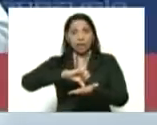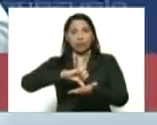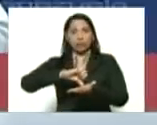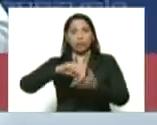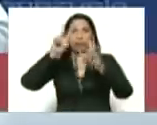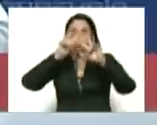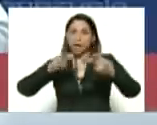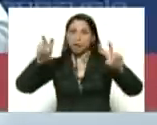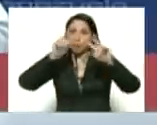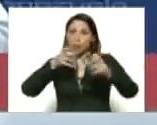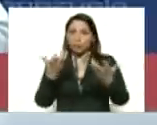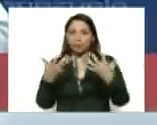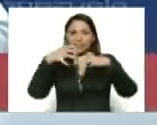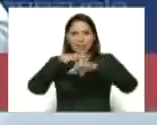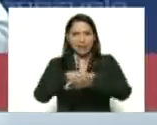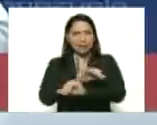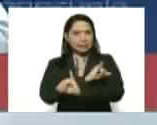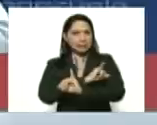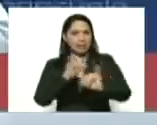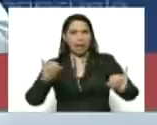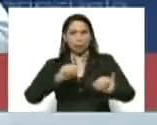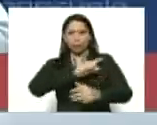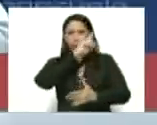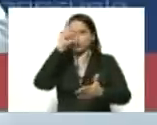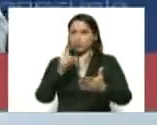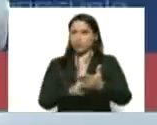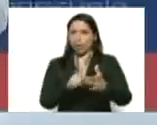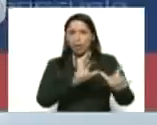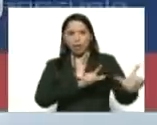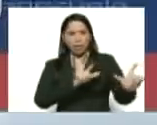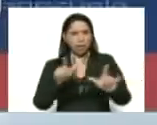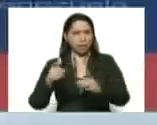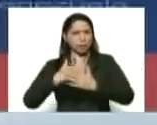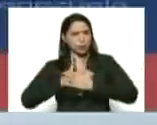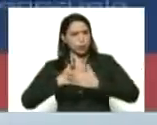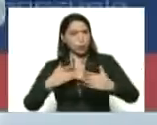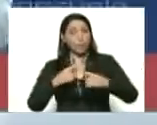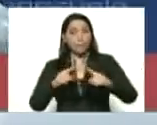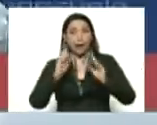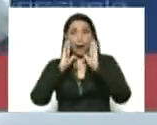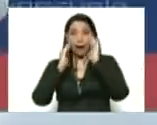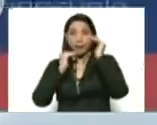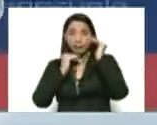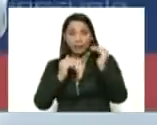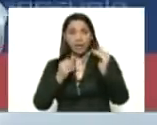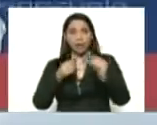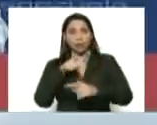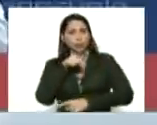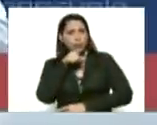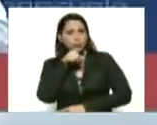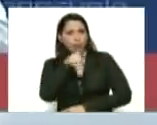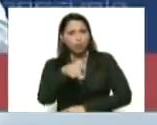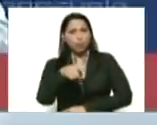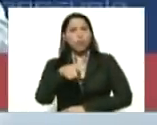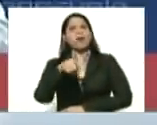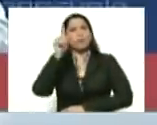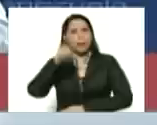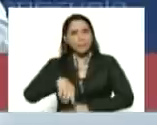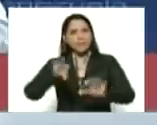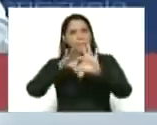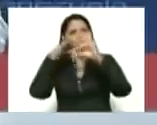equipados, listos, para atenderlo a usted, atender a la familia.